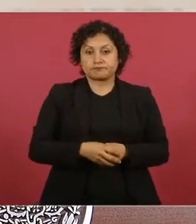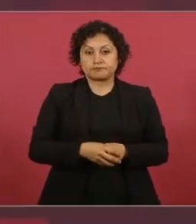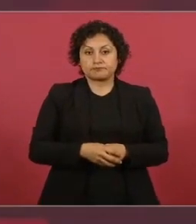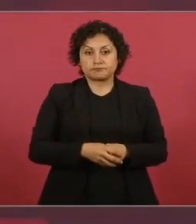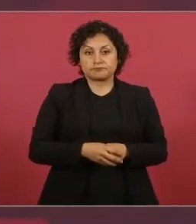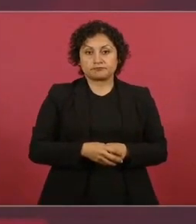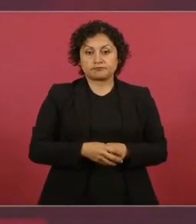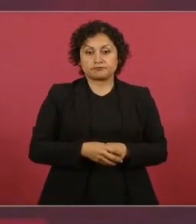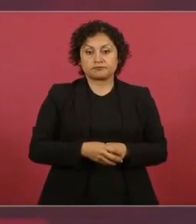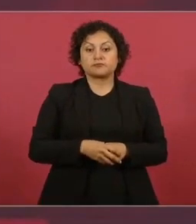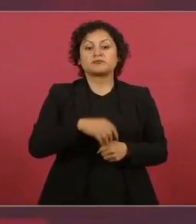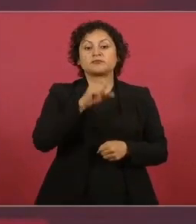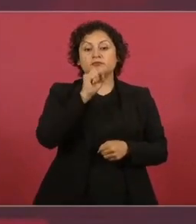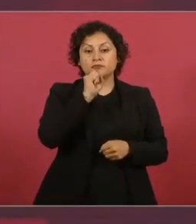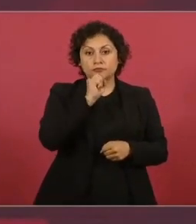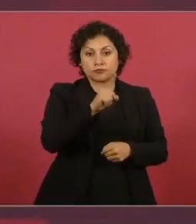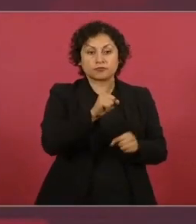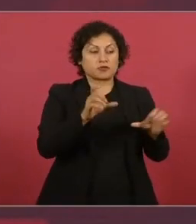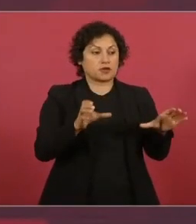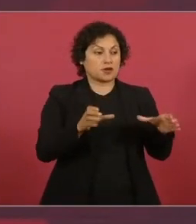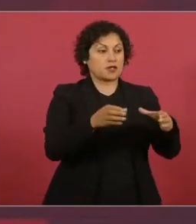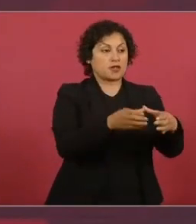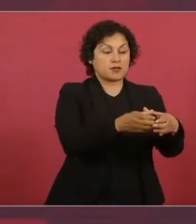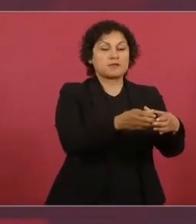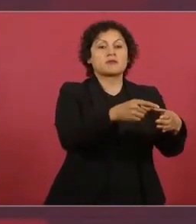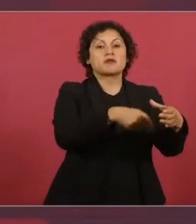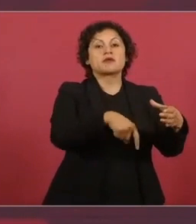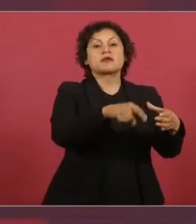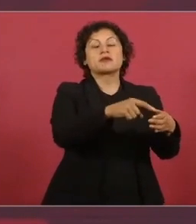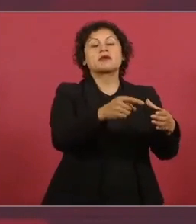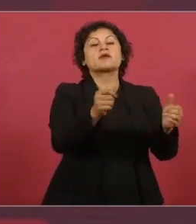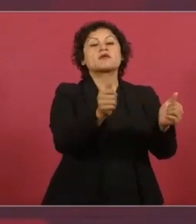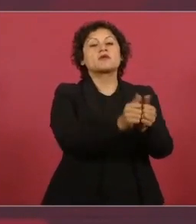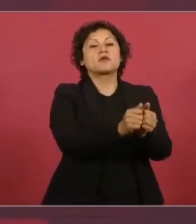sostuvimos una reunión bilateral con el primer ministro de Canadá